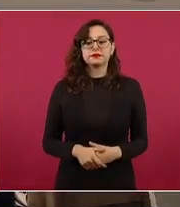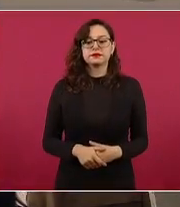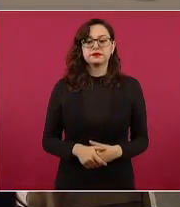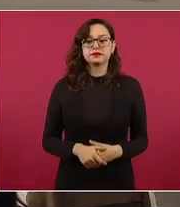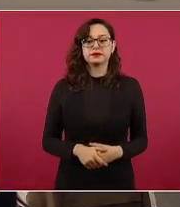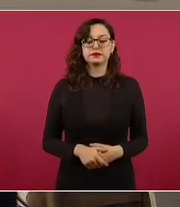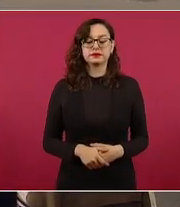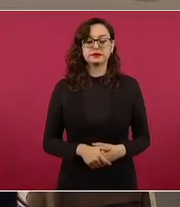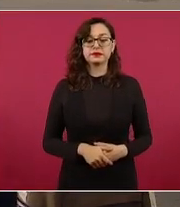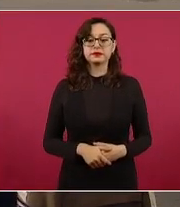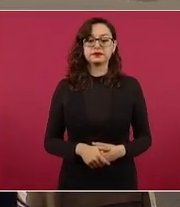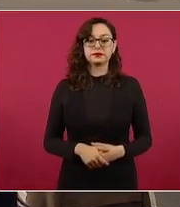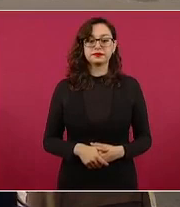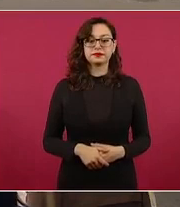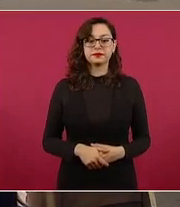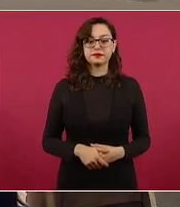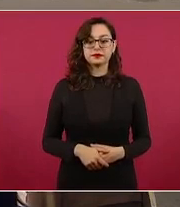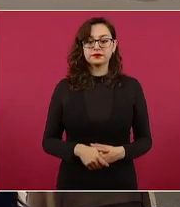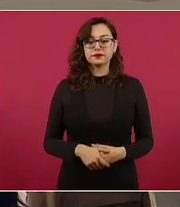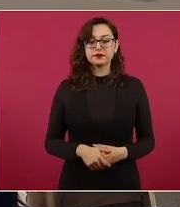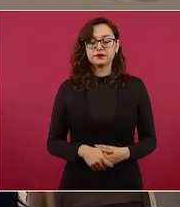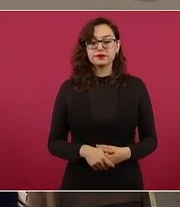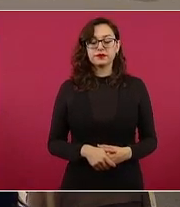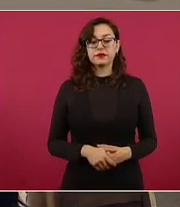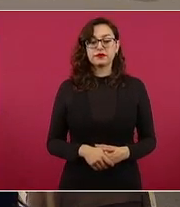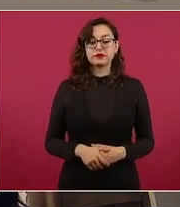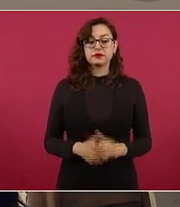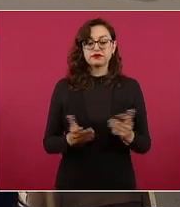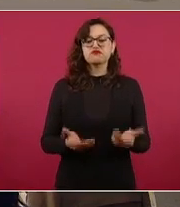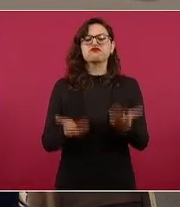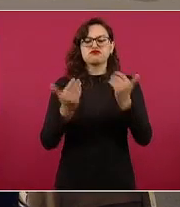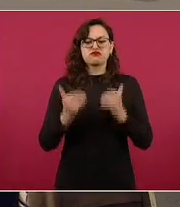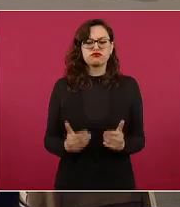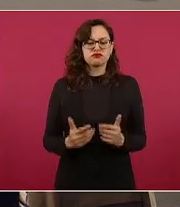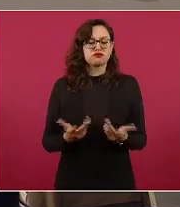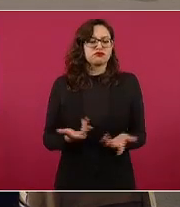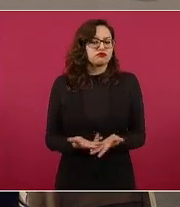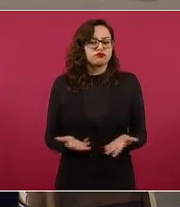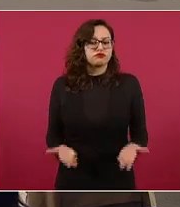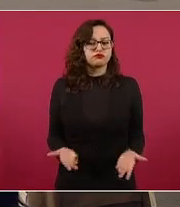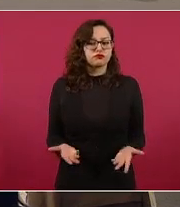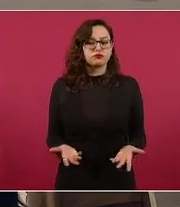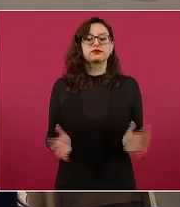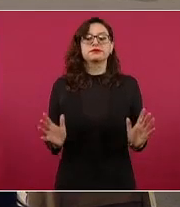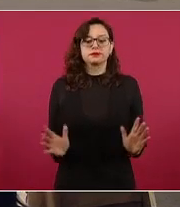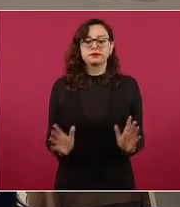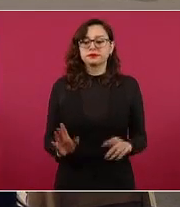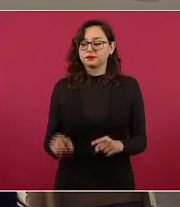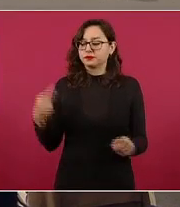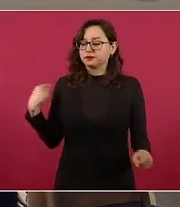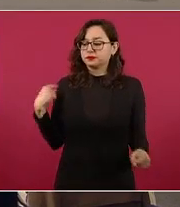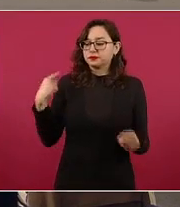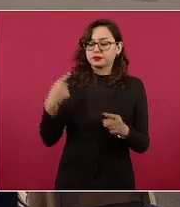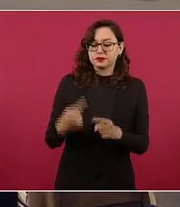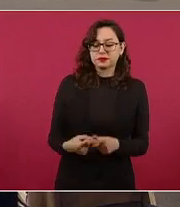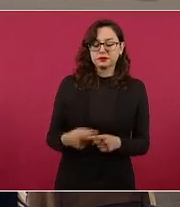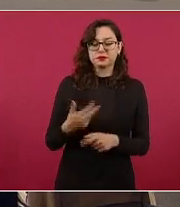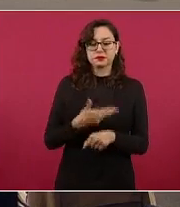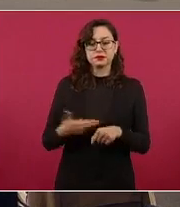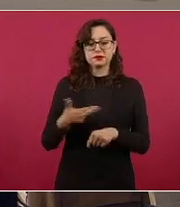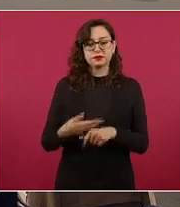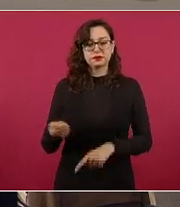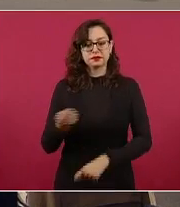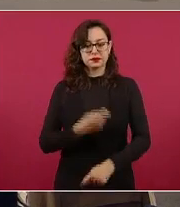Bueno, cuáles son los siguientes pasos. Mañana concluye la integración de expedientes